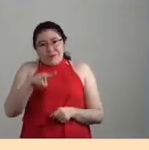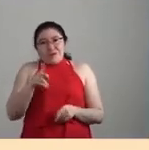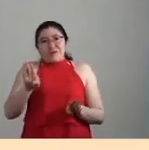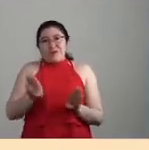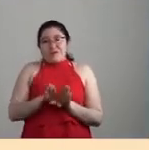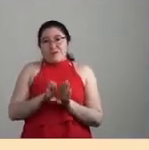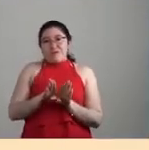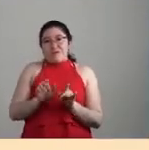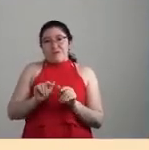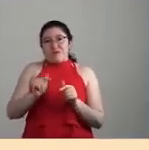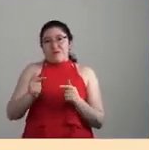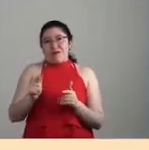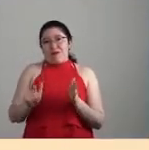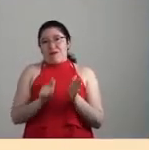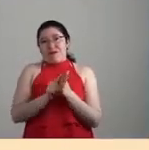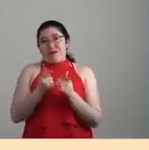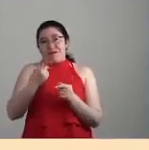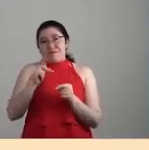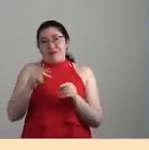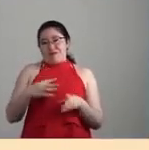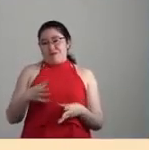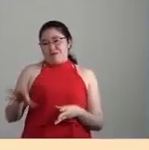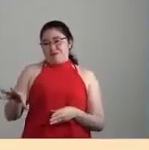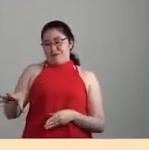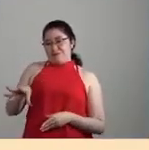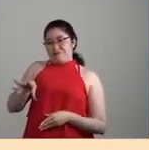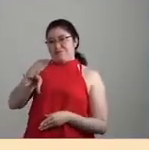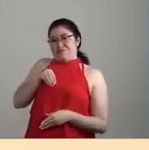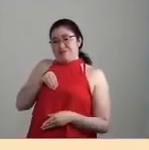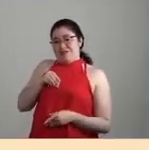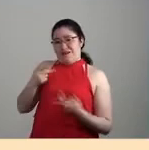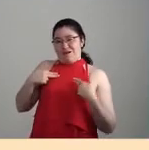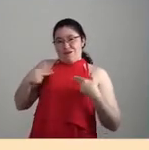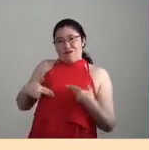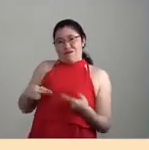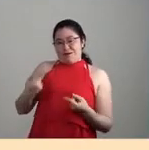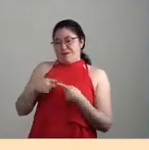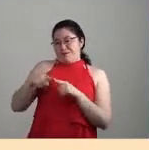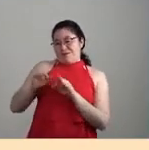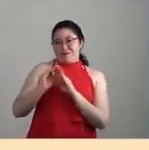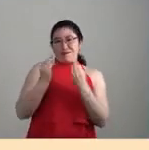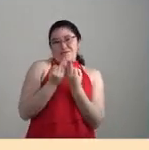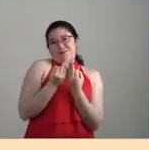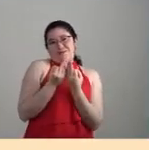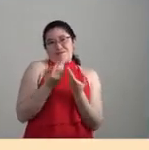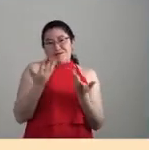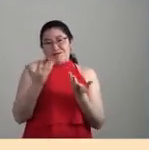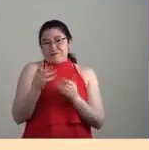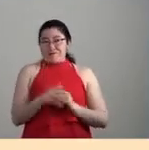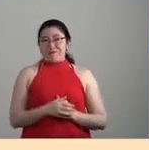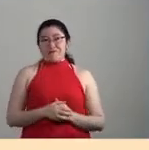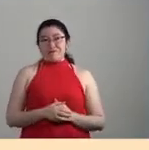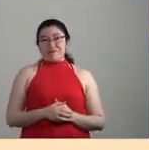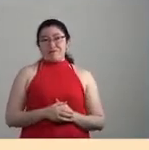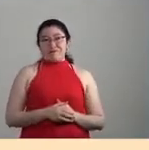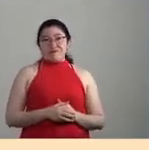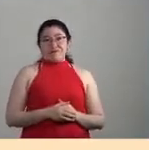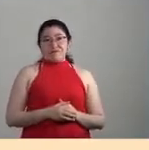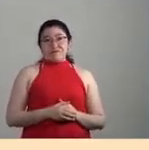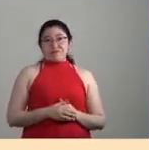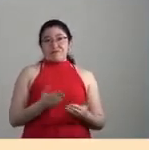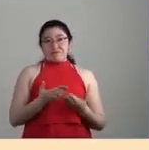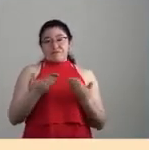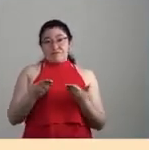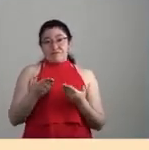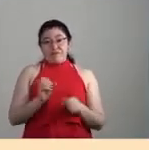intermedio, pues es el salto del virus del ébola a las poblaciones humanas en distintas fases, ¿no? O en distintos brotes, ¿no? En el caso del